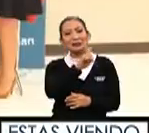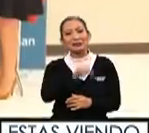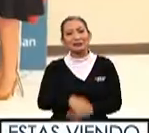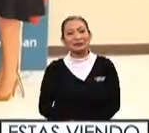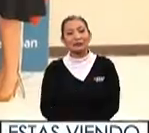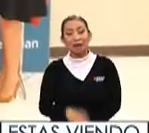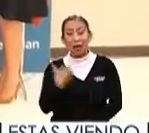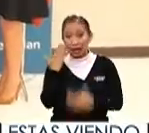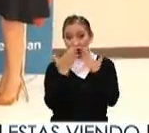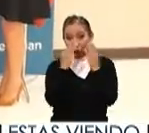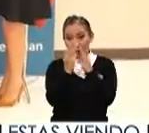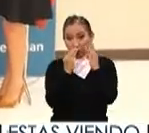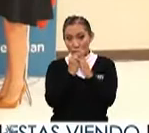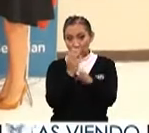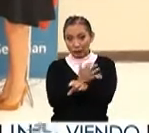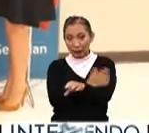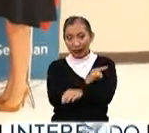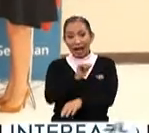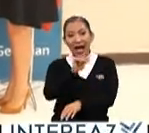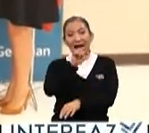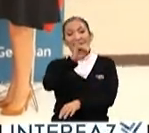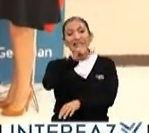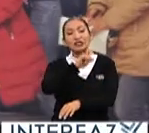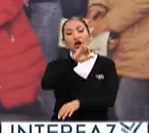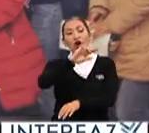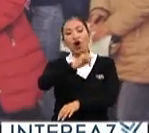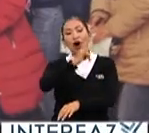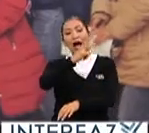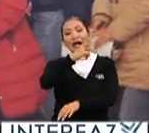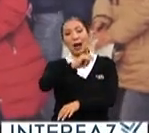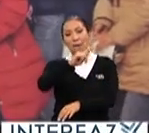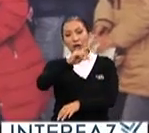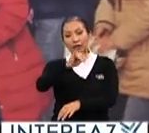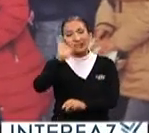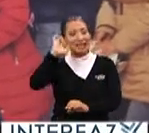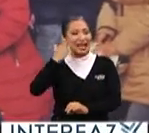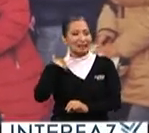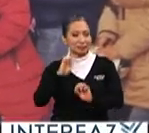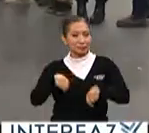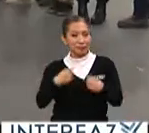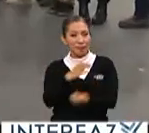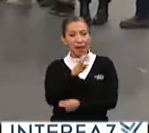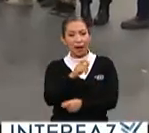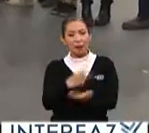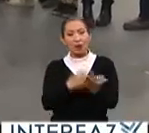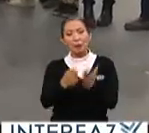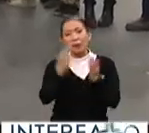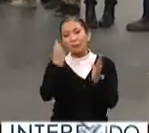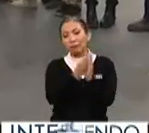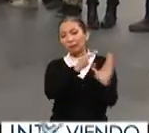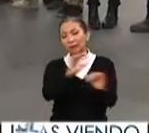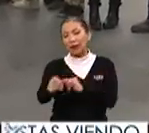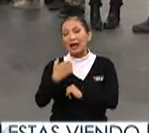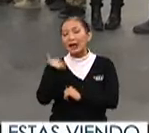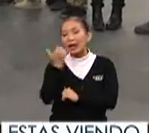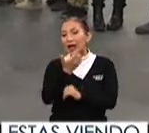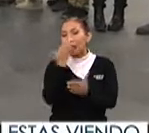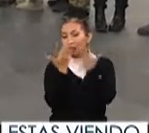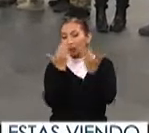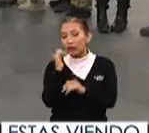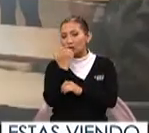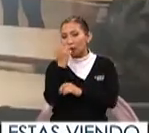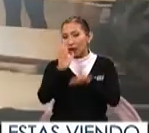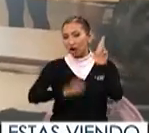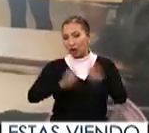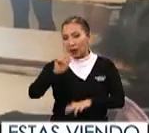En Estudiar en el Mundo nos acompaña Alex Joana Juárez Montes, ex beneficiaria del programa de capacitación de estudiantes de